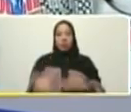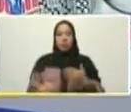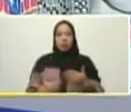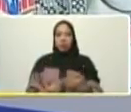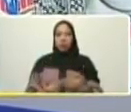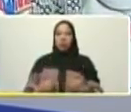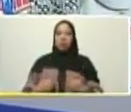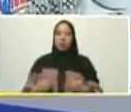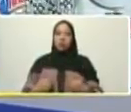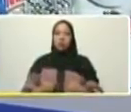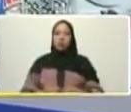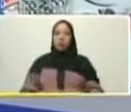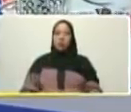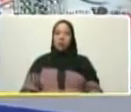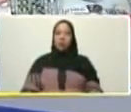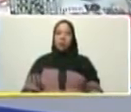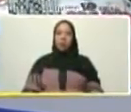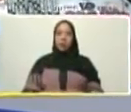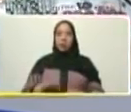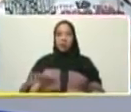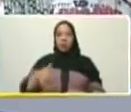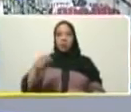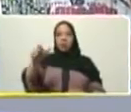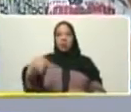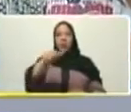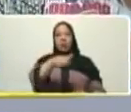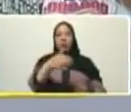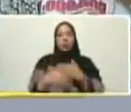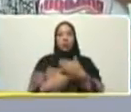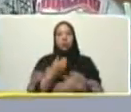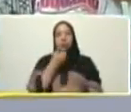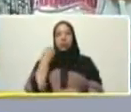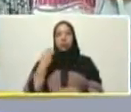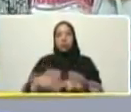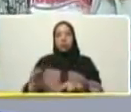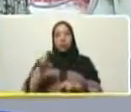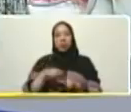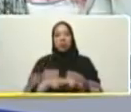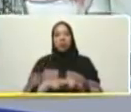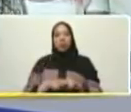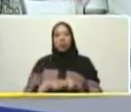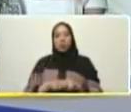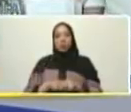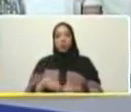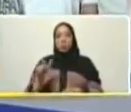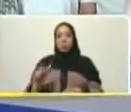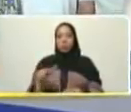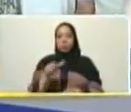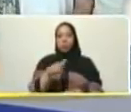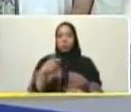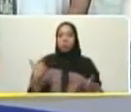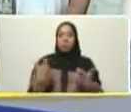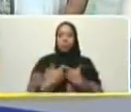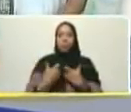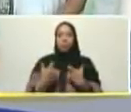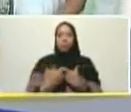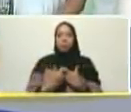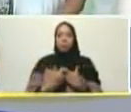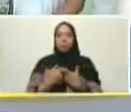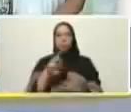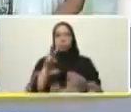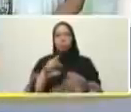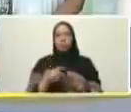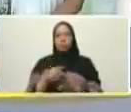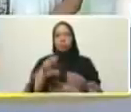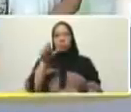Urdaneta el Amparo Niño Jesús Isaías Medina Angarita Casalta 1 Casalta 2